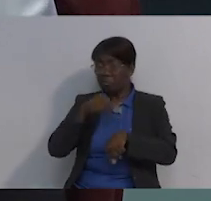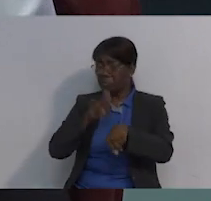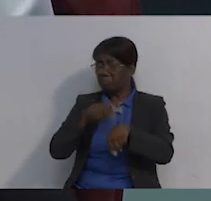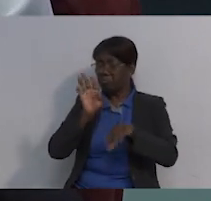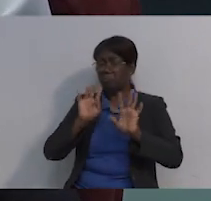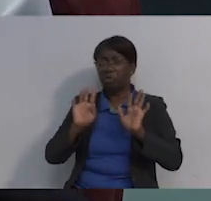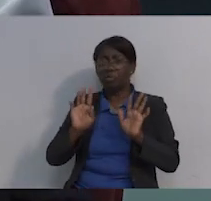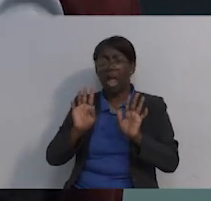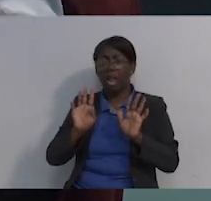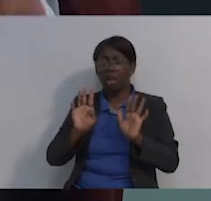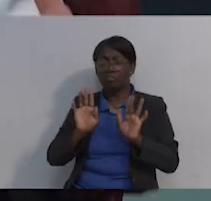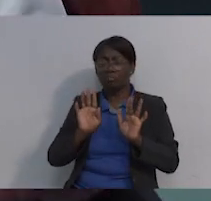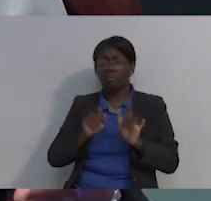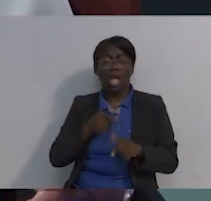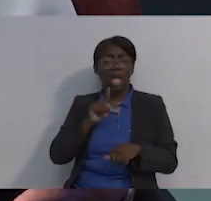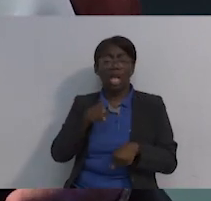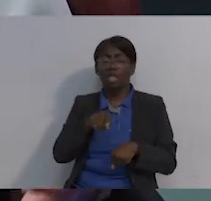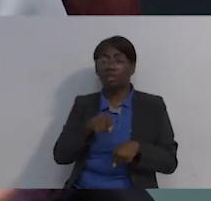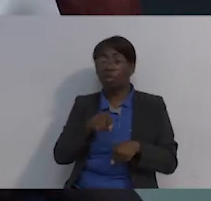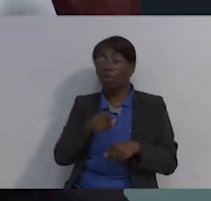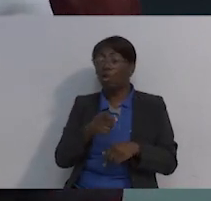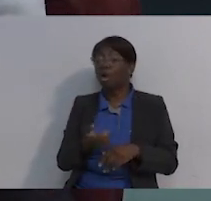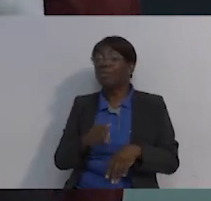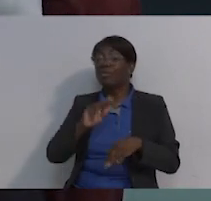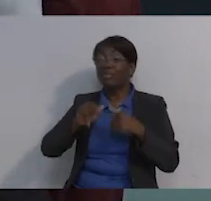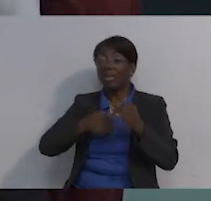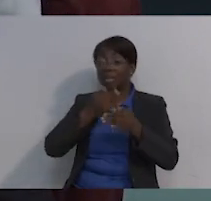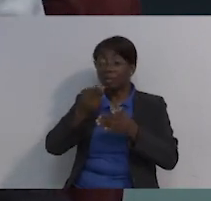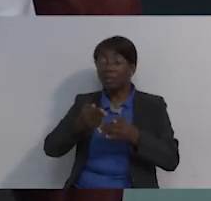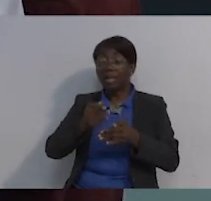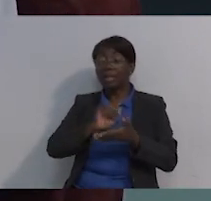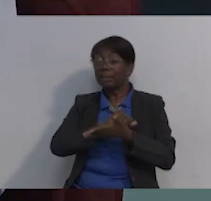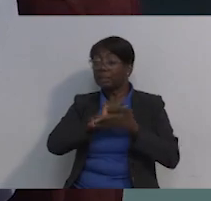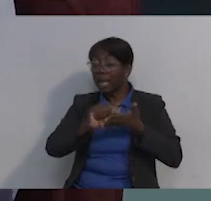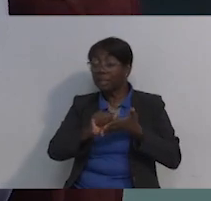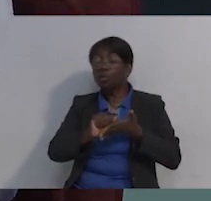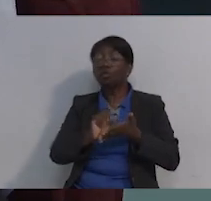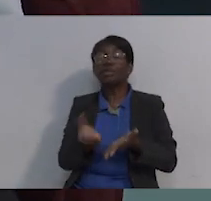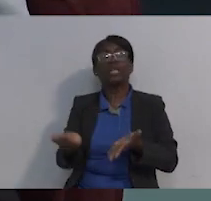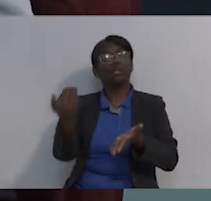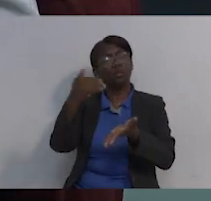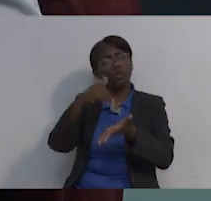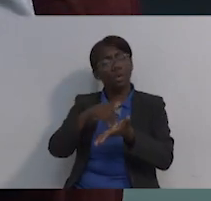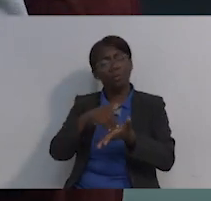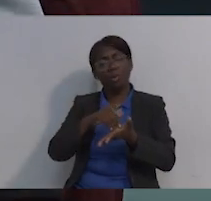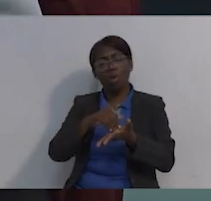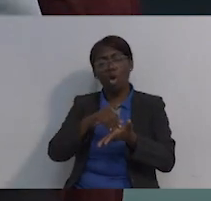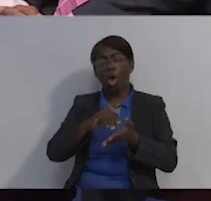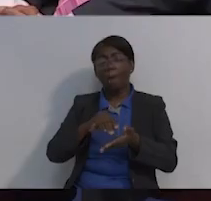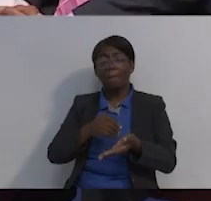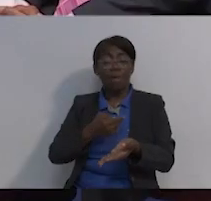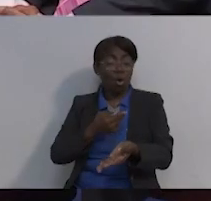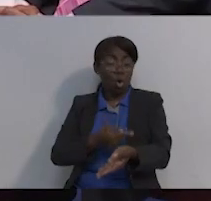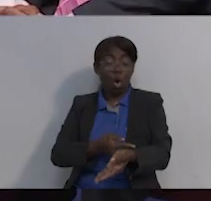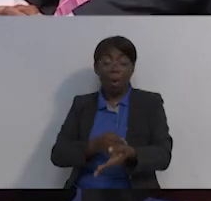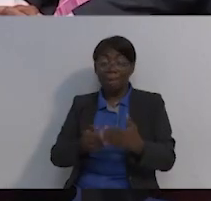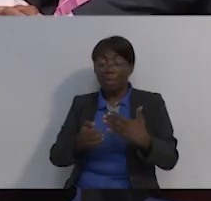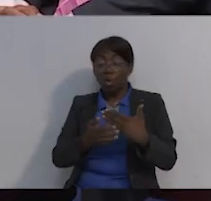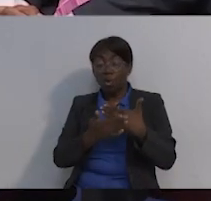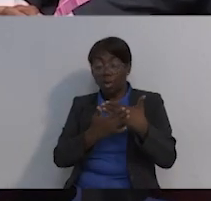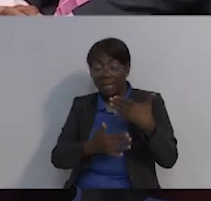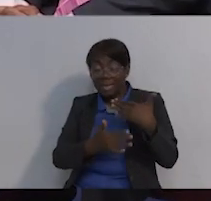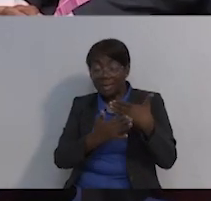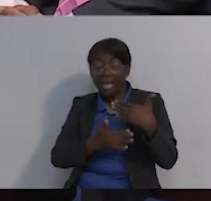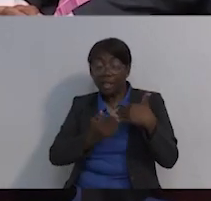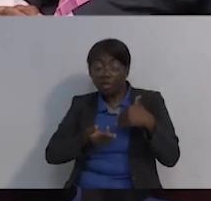salir y se te sube la hemoglobina y se te quita la neuropatía. O sea, al final todas